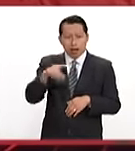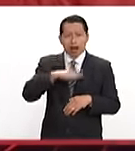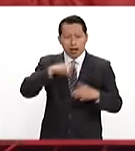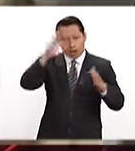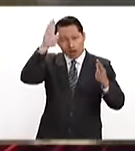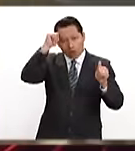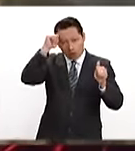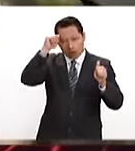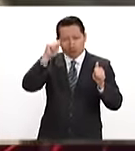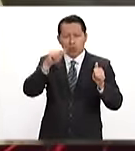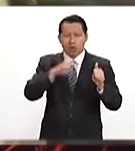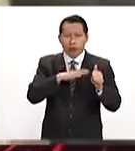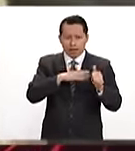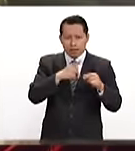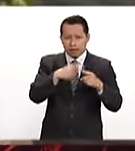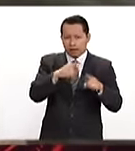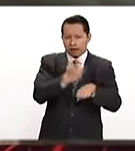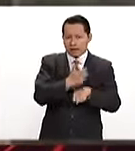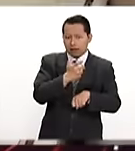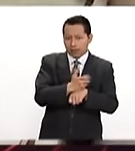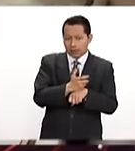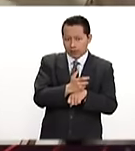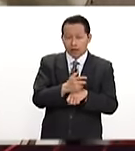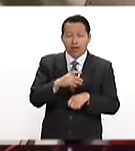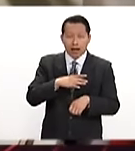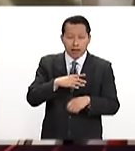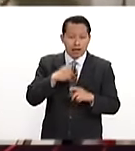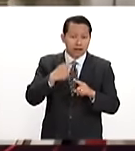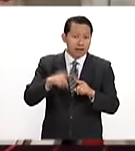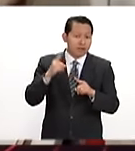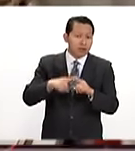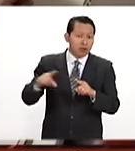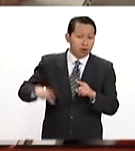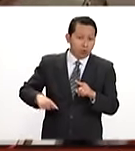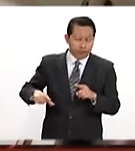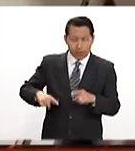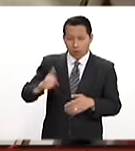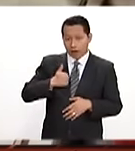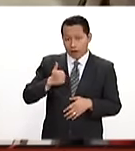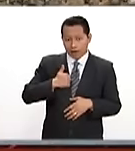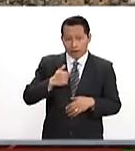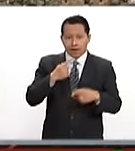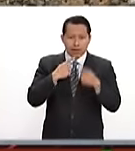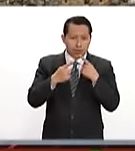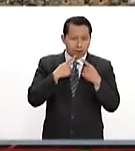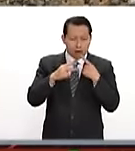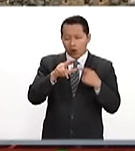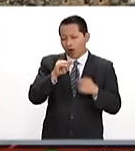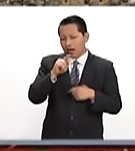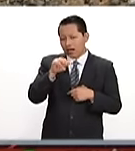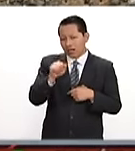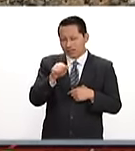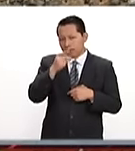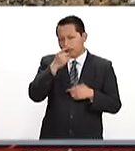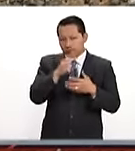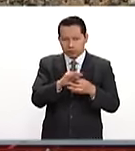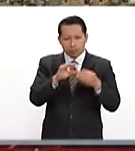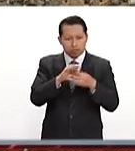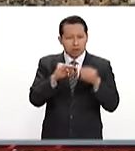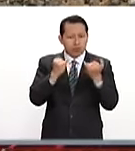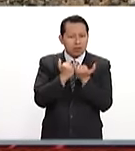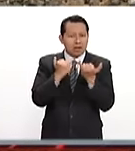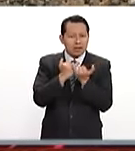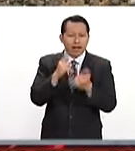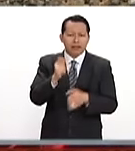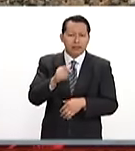bilateral con Estados Unidos. Fuentes gubernamentales canadienses consultadas por Reuters dijeron que a pesar del